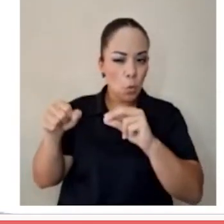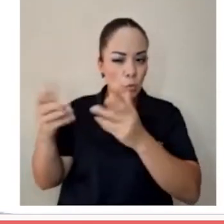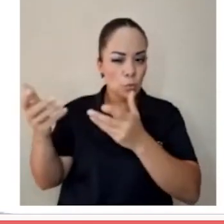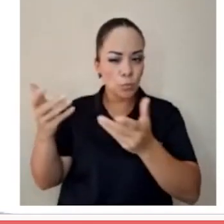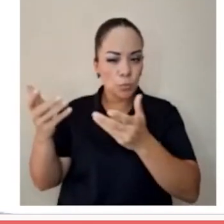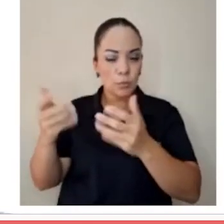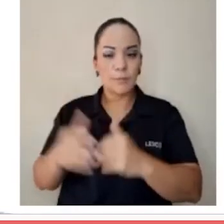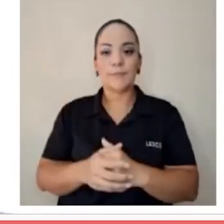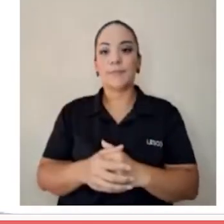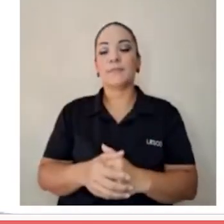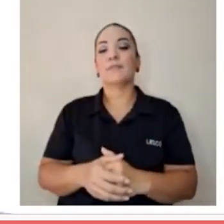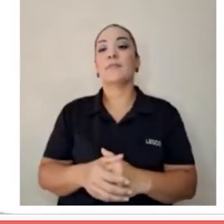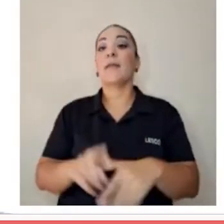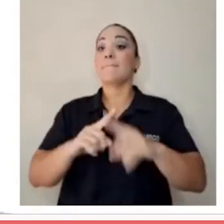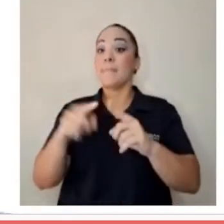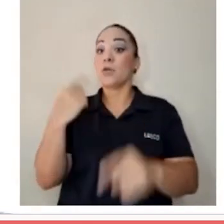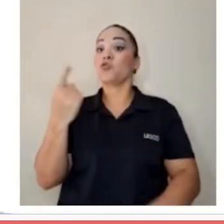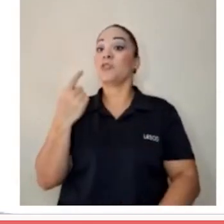Siempre y cuando